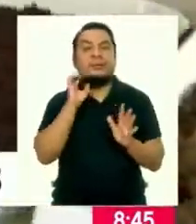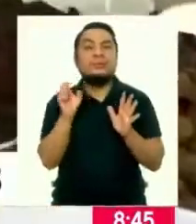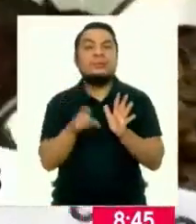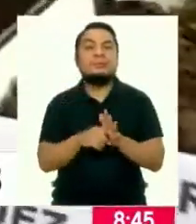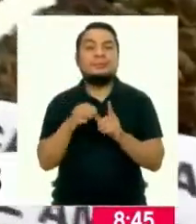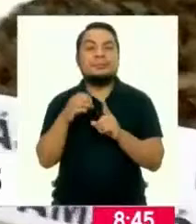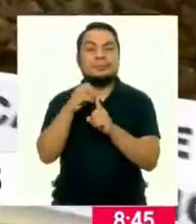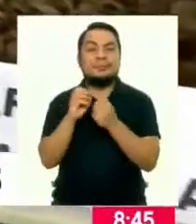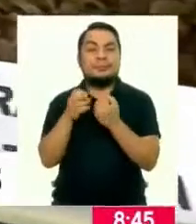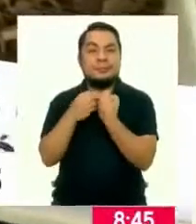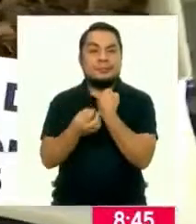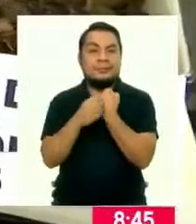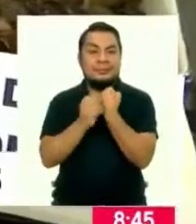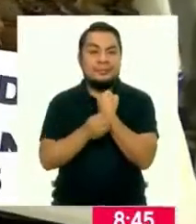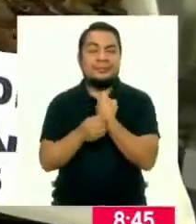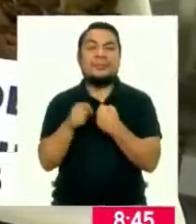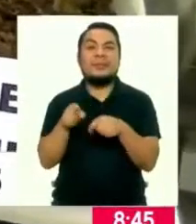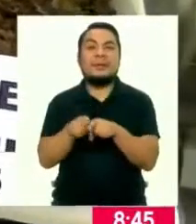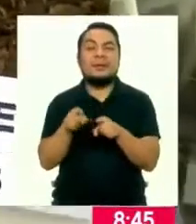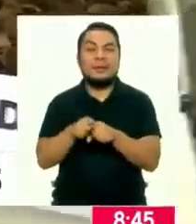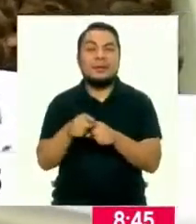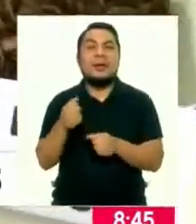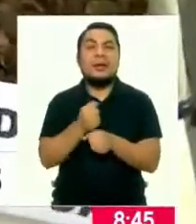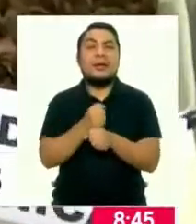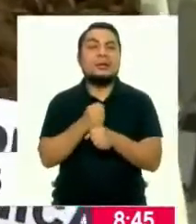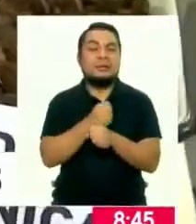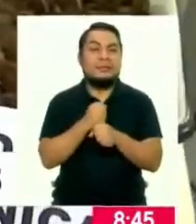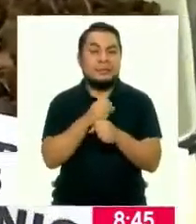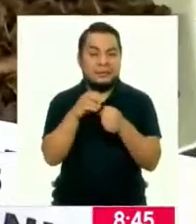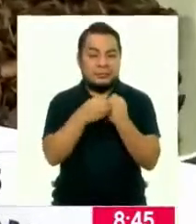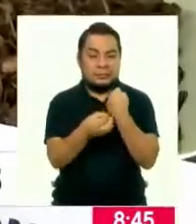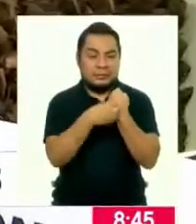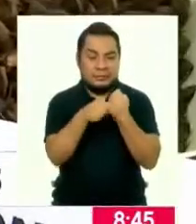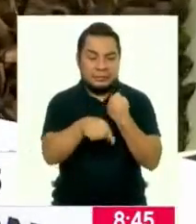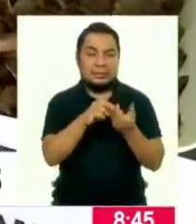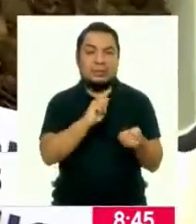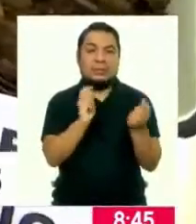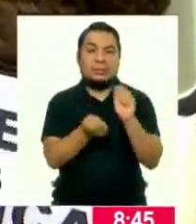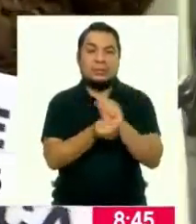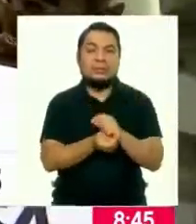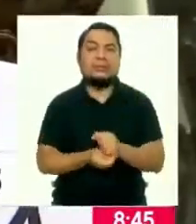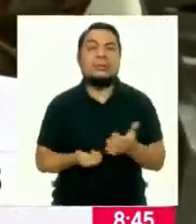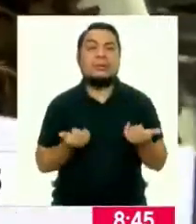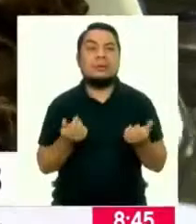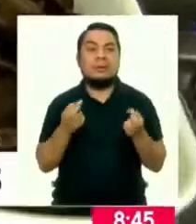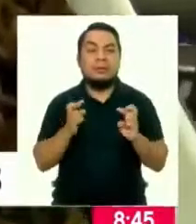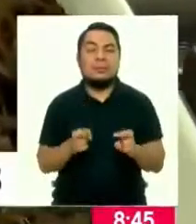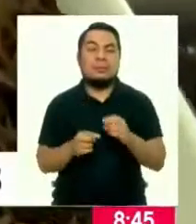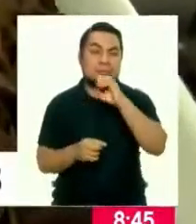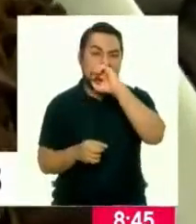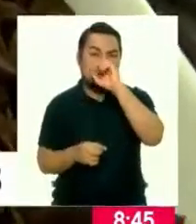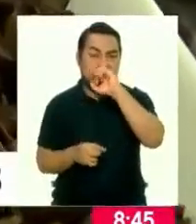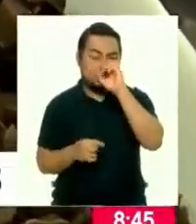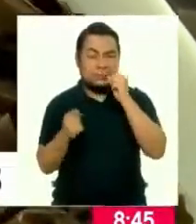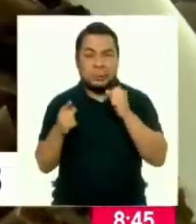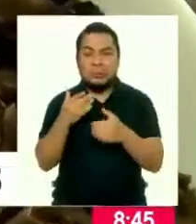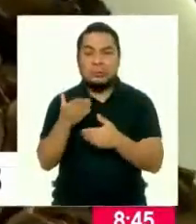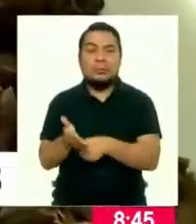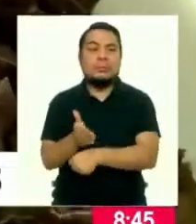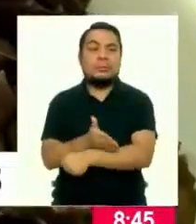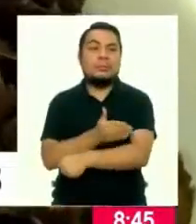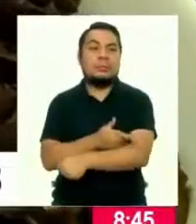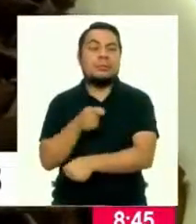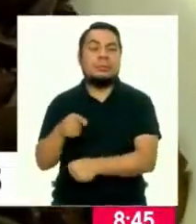amazónica y también las cáscaras de café. En esta oportunidad lo que queremos es... El proceso se